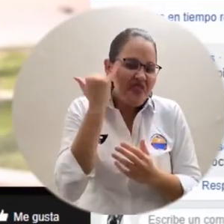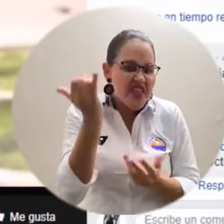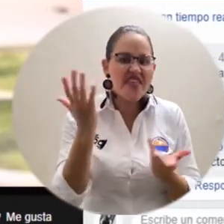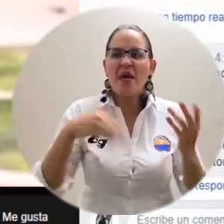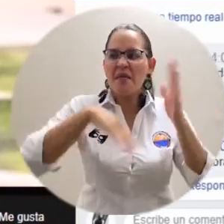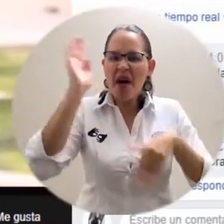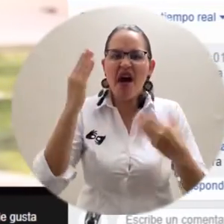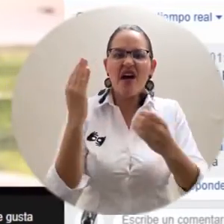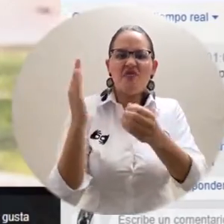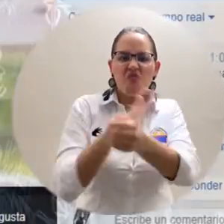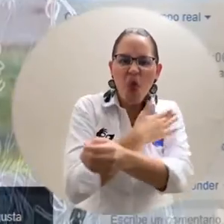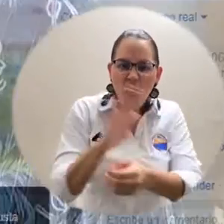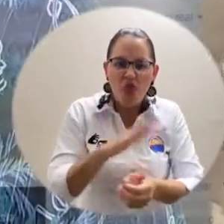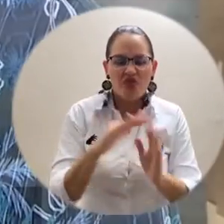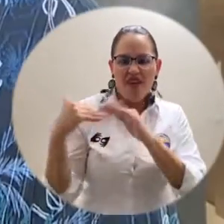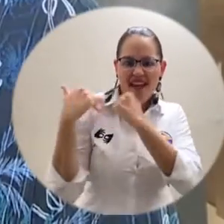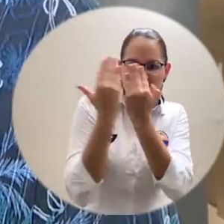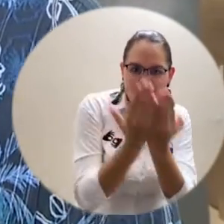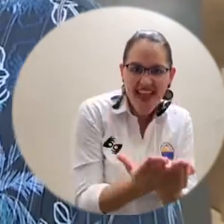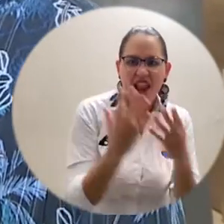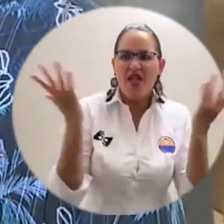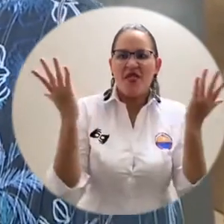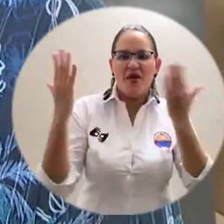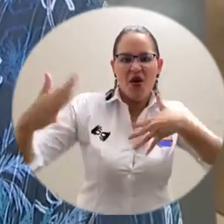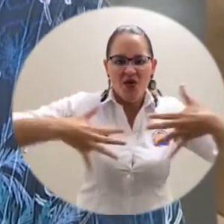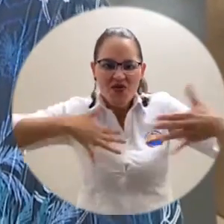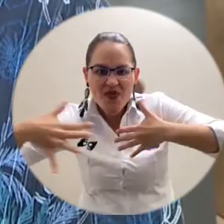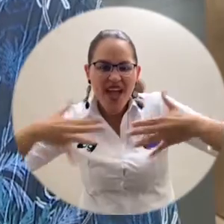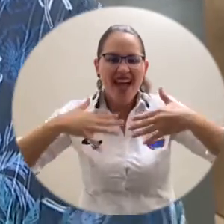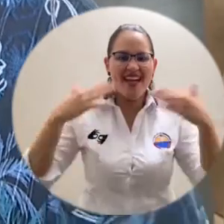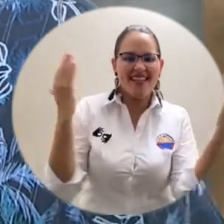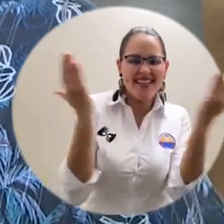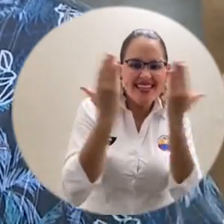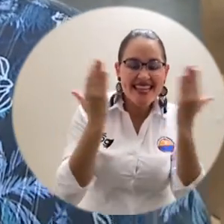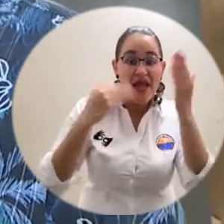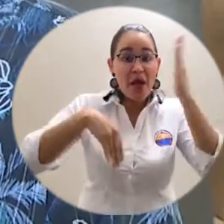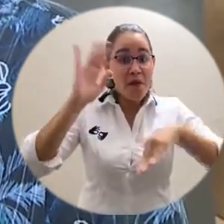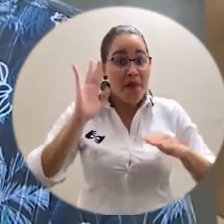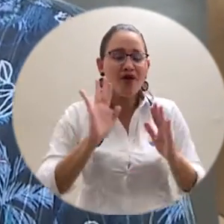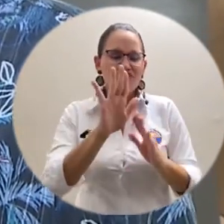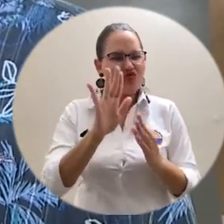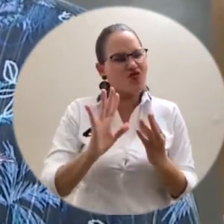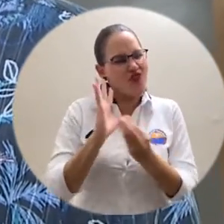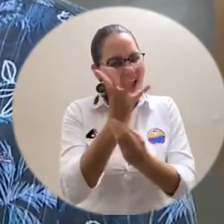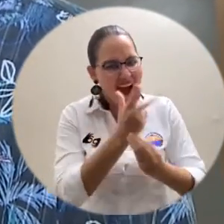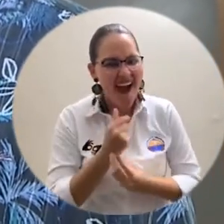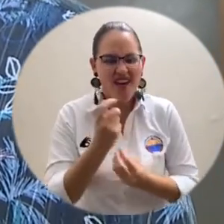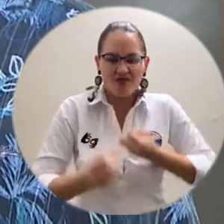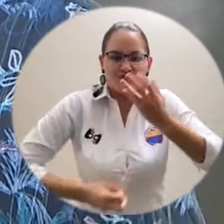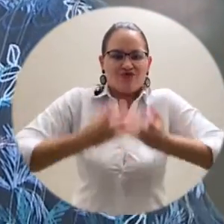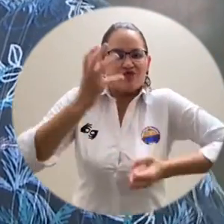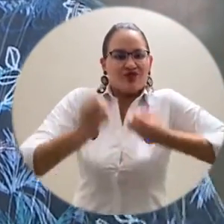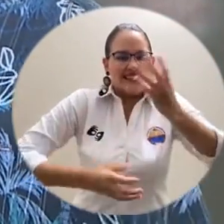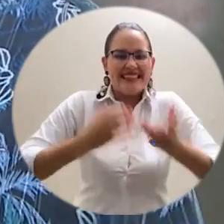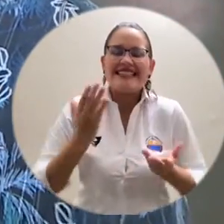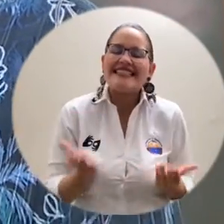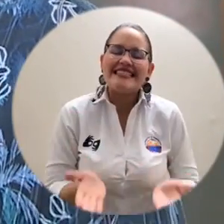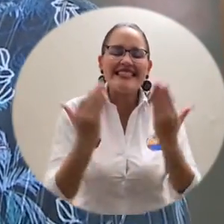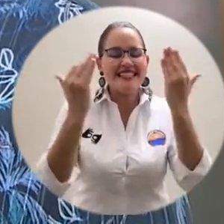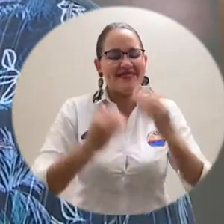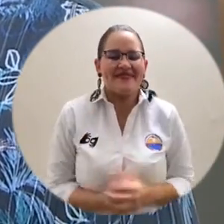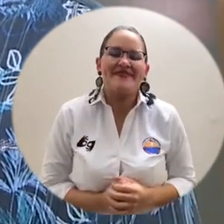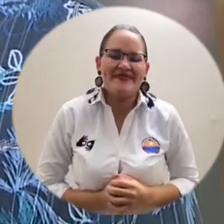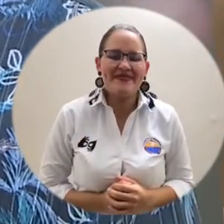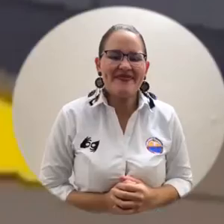literatura, a través de la música, a través del teatro, del cine, de todas las expresiones culturales, del arte y creo que eso